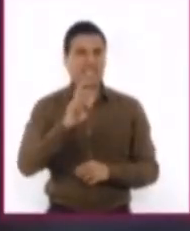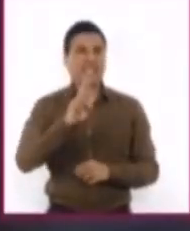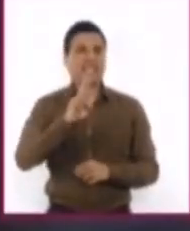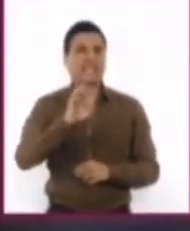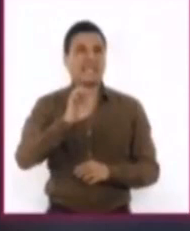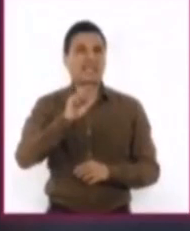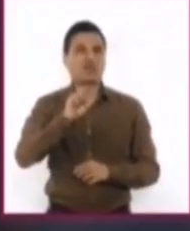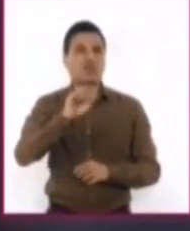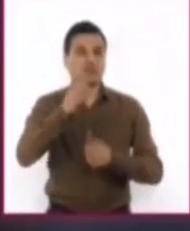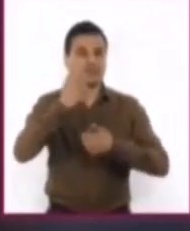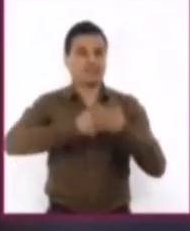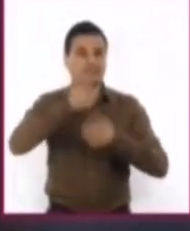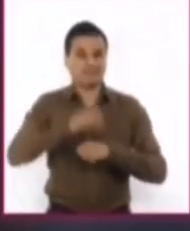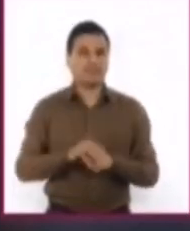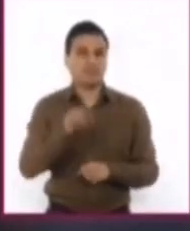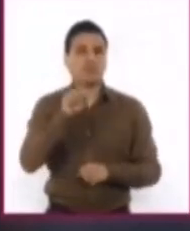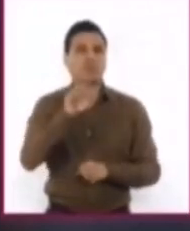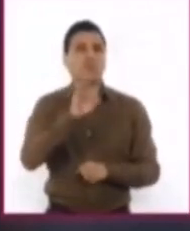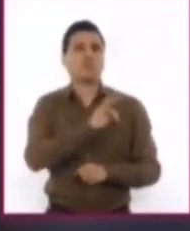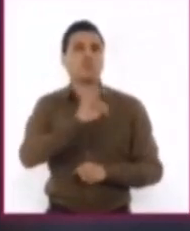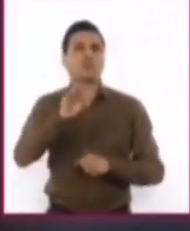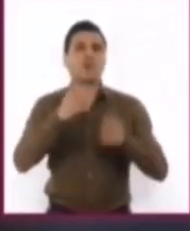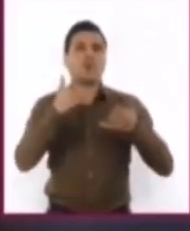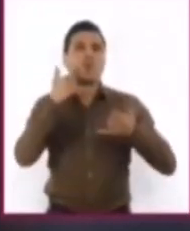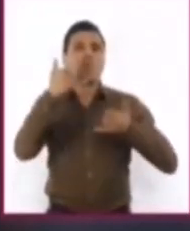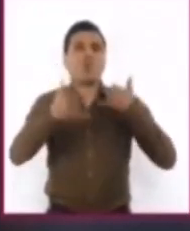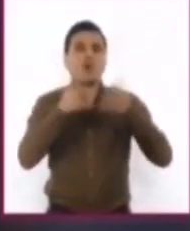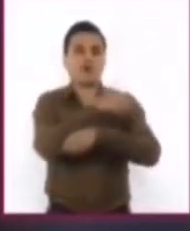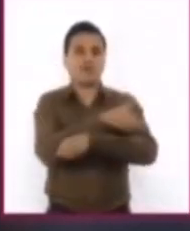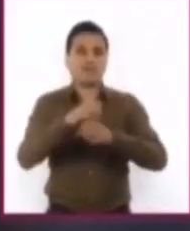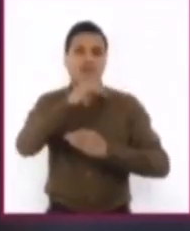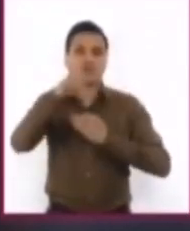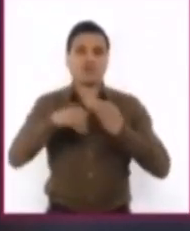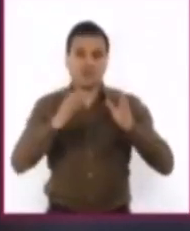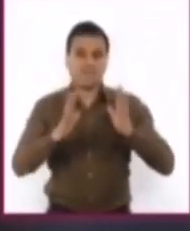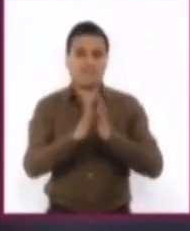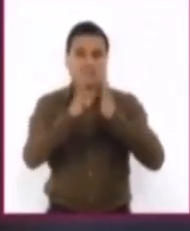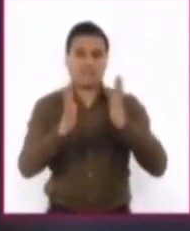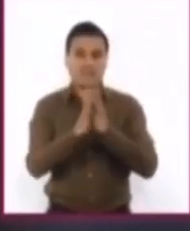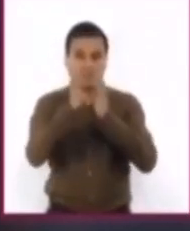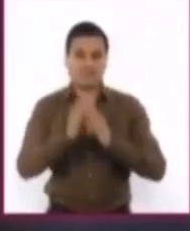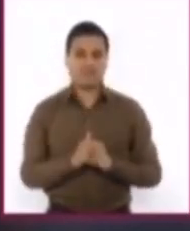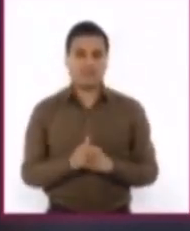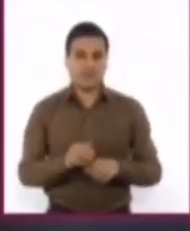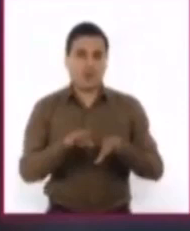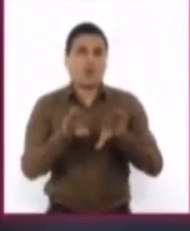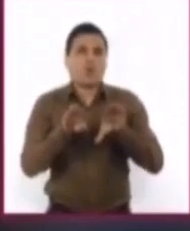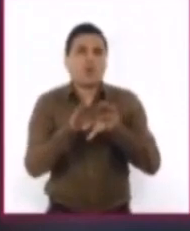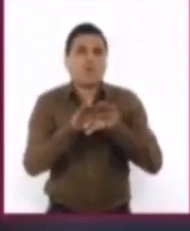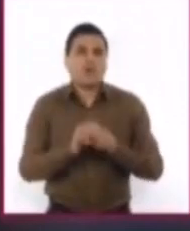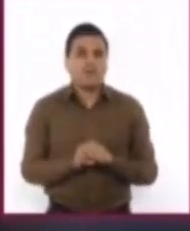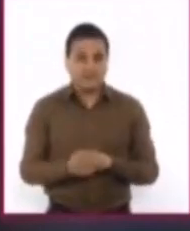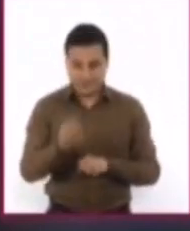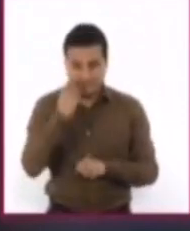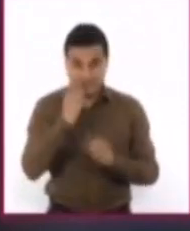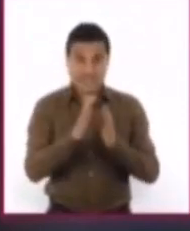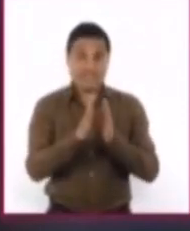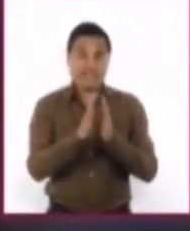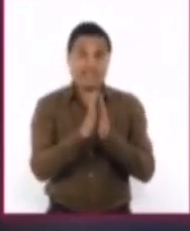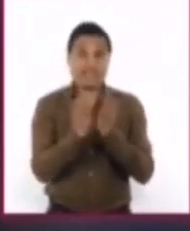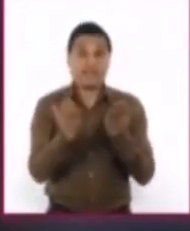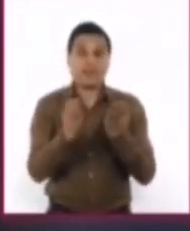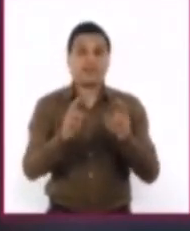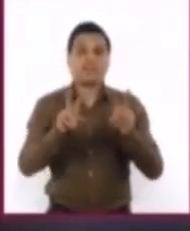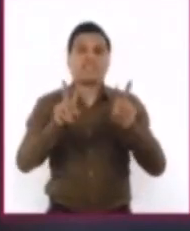aprendiendo. Diseñen un juego en el que toda la familia participe, utilizando o encontrando en algunos textos tomados al